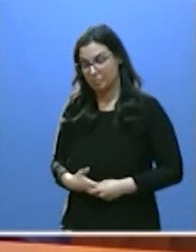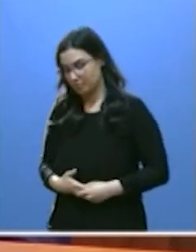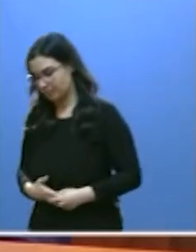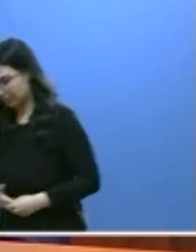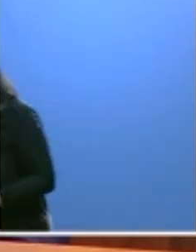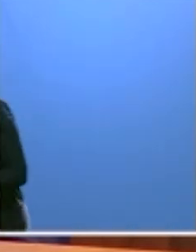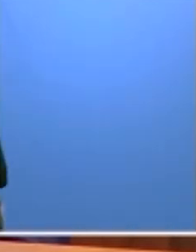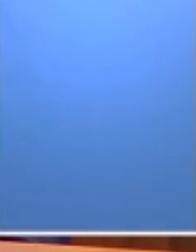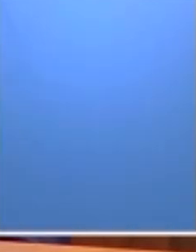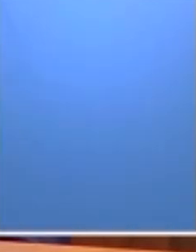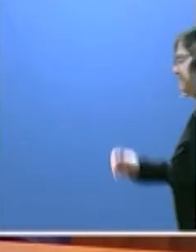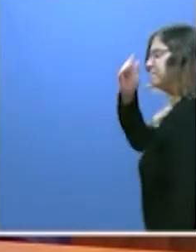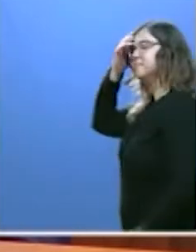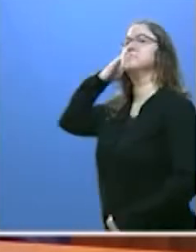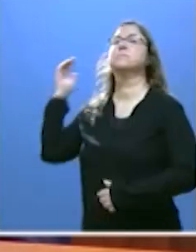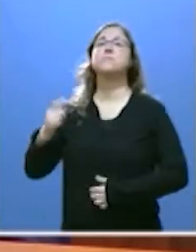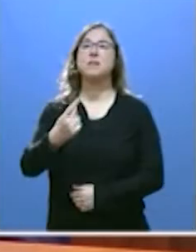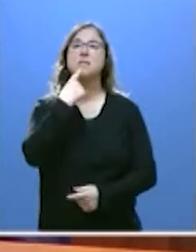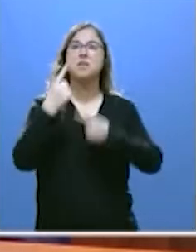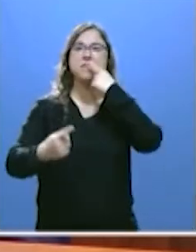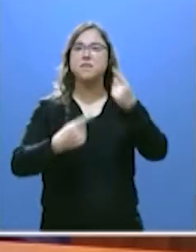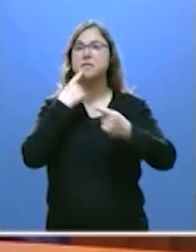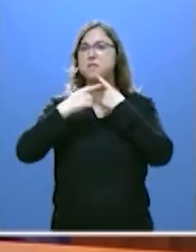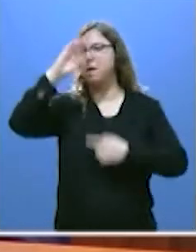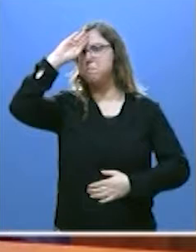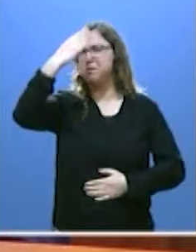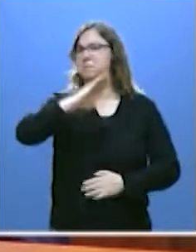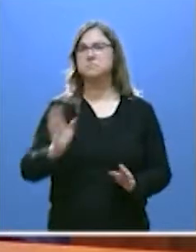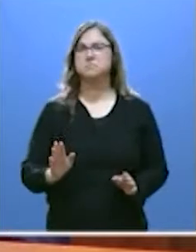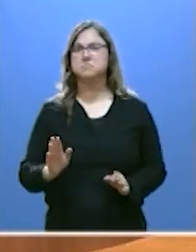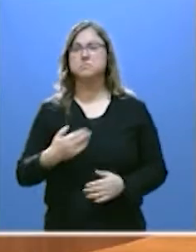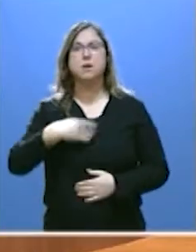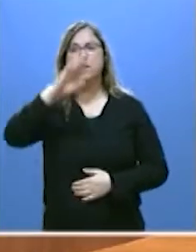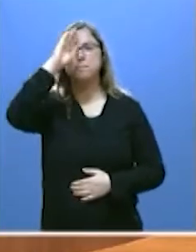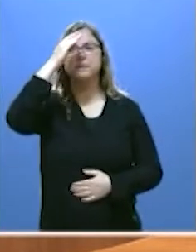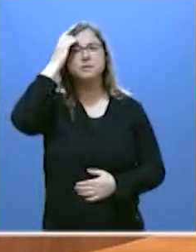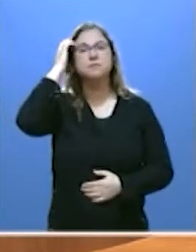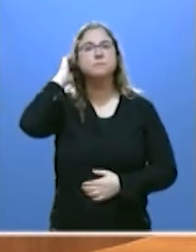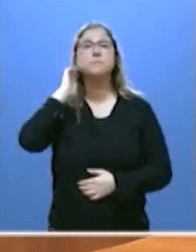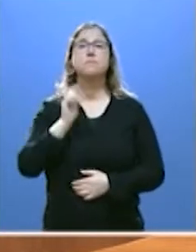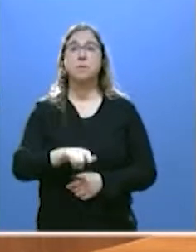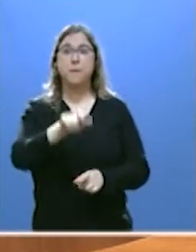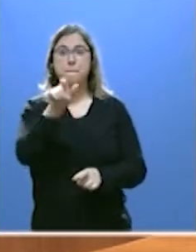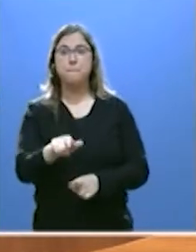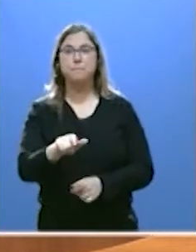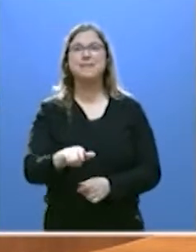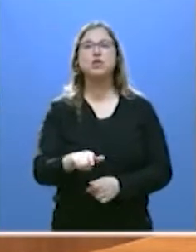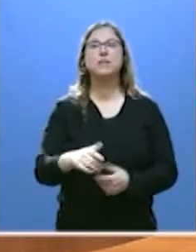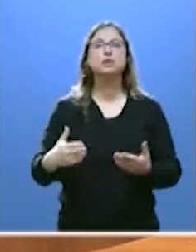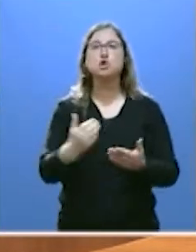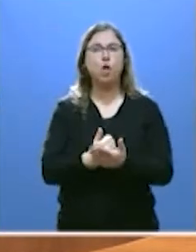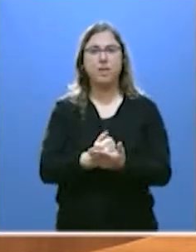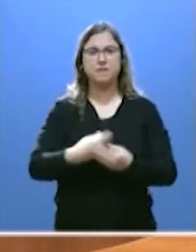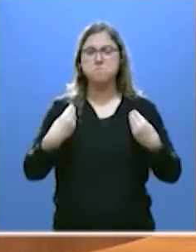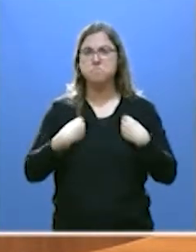sus palabras. Y lo que es más grave, en traicionar usted a todas las personas de Castilla y León.